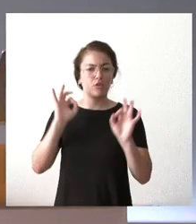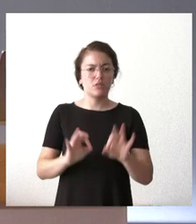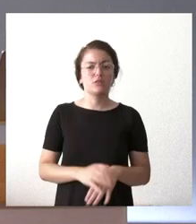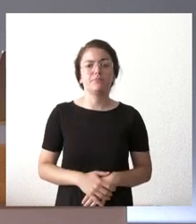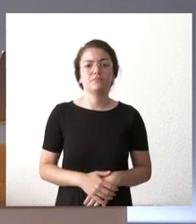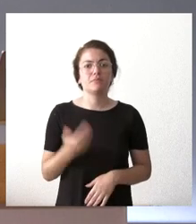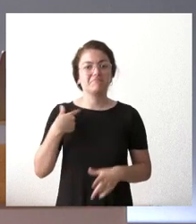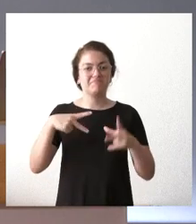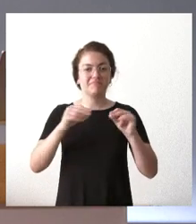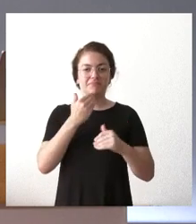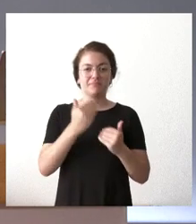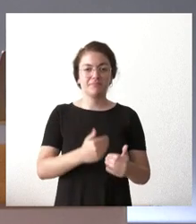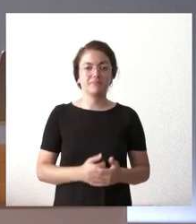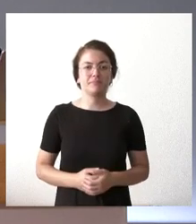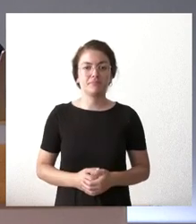terminamos entonces gracias